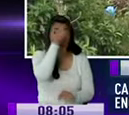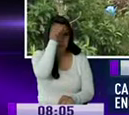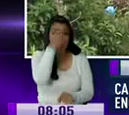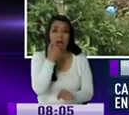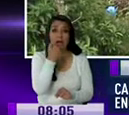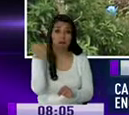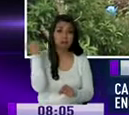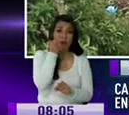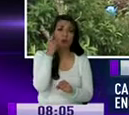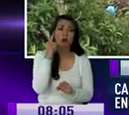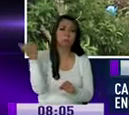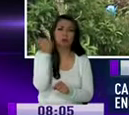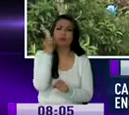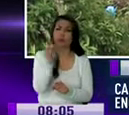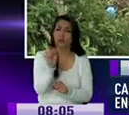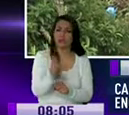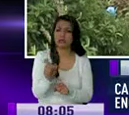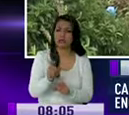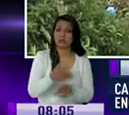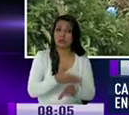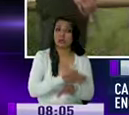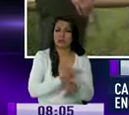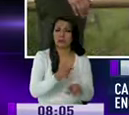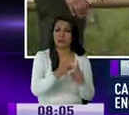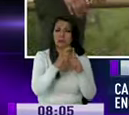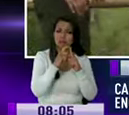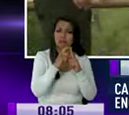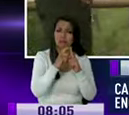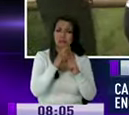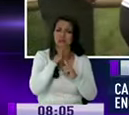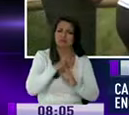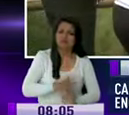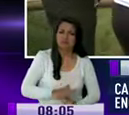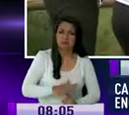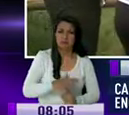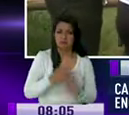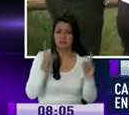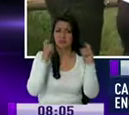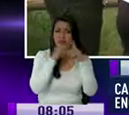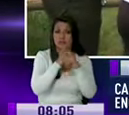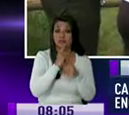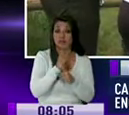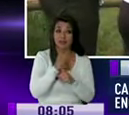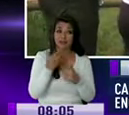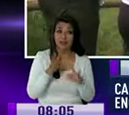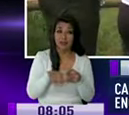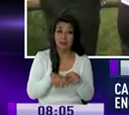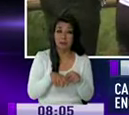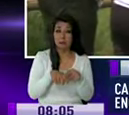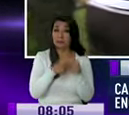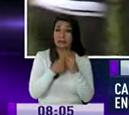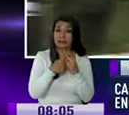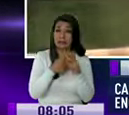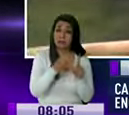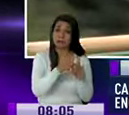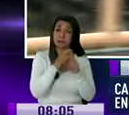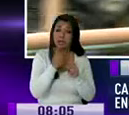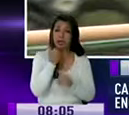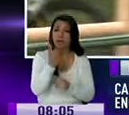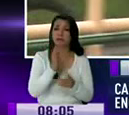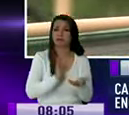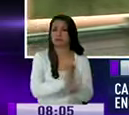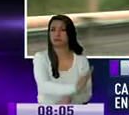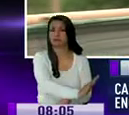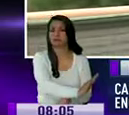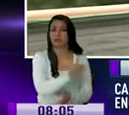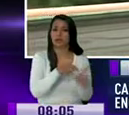física, la otro tipo de violencia, la violencia que es más complicada, esa violencia que no se ve, esa violencia que solo